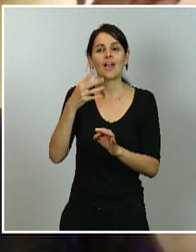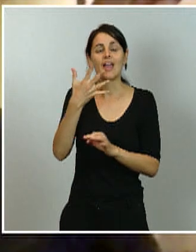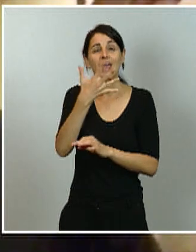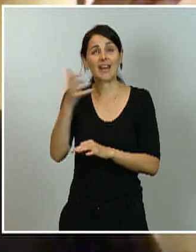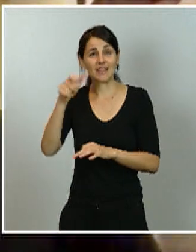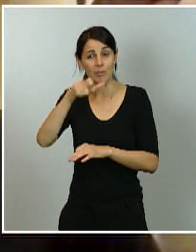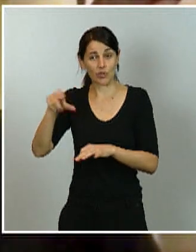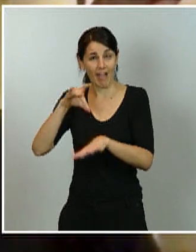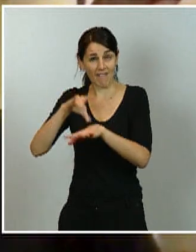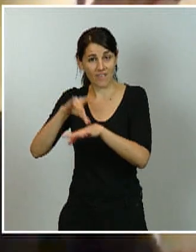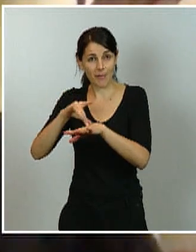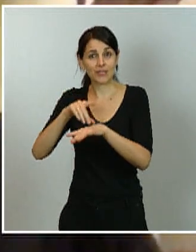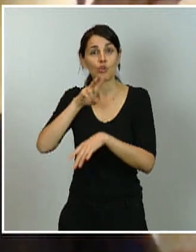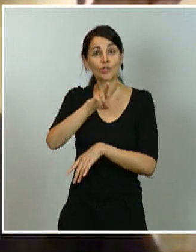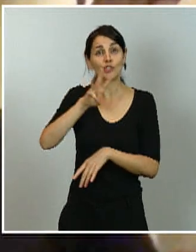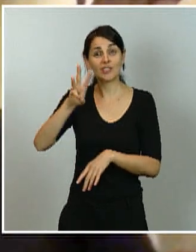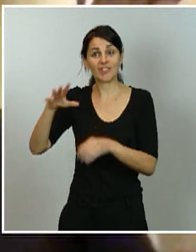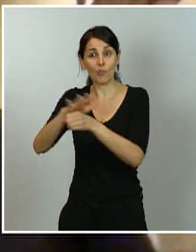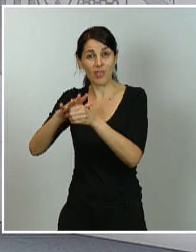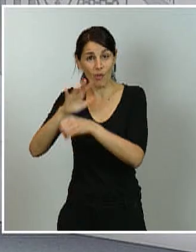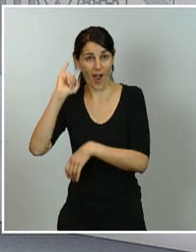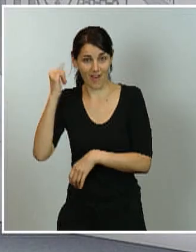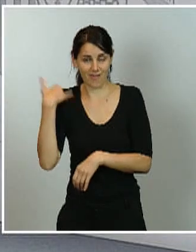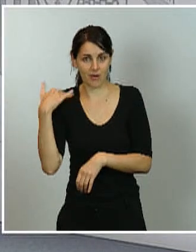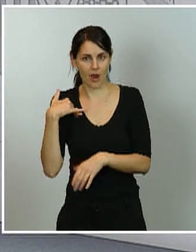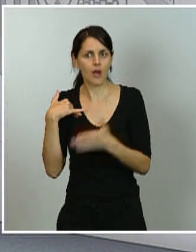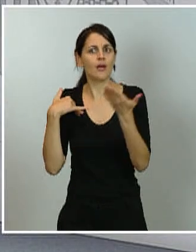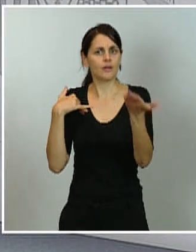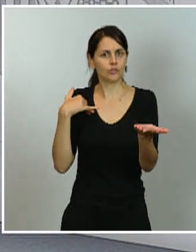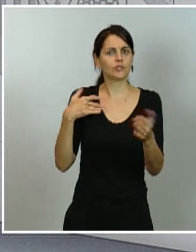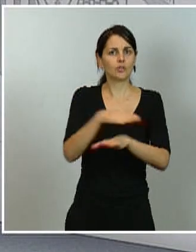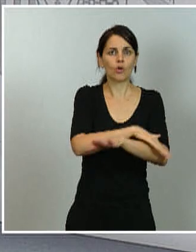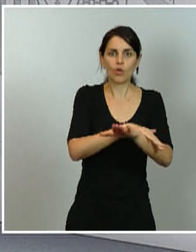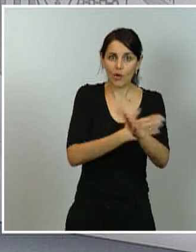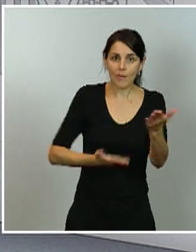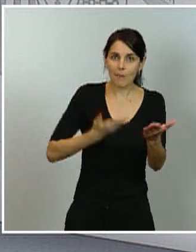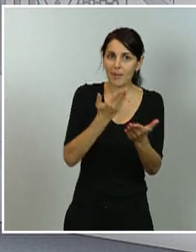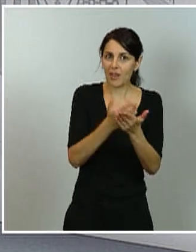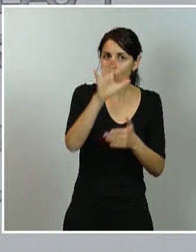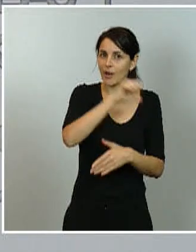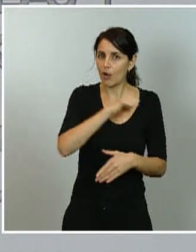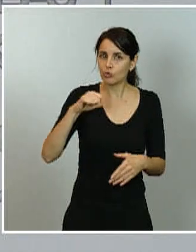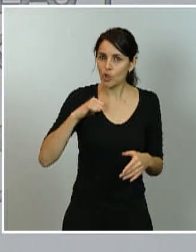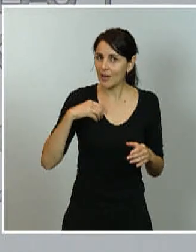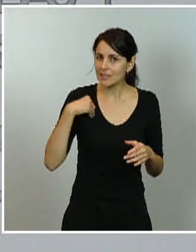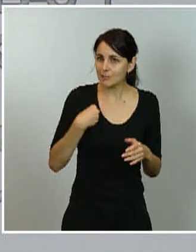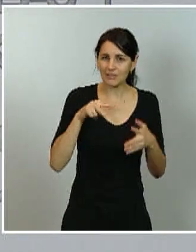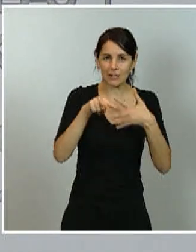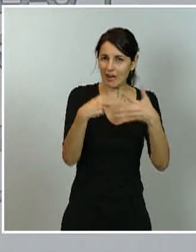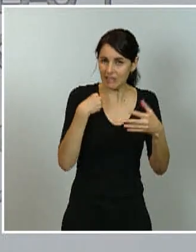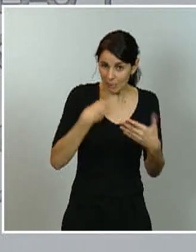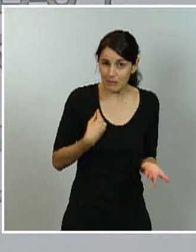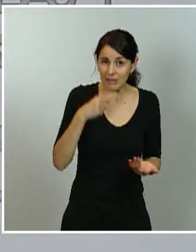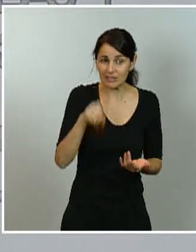¿Se plantea el Gobierno pedir el mismo grado de publicación pública y transparencia a todas las comunidades autónomas? Muchas gracias. Muchas gracias.